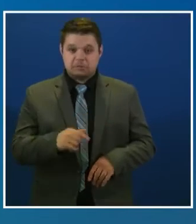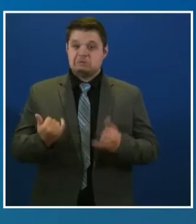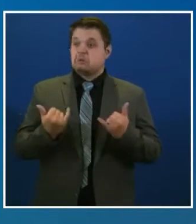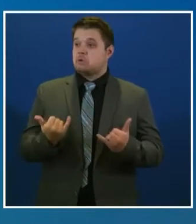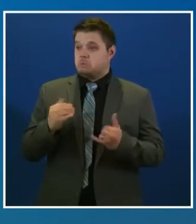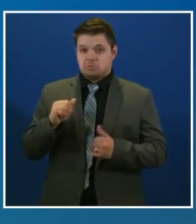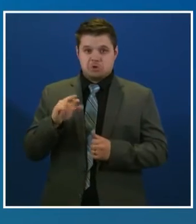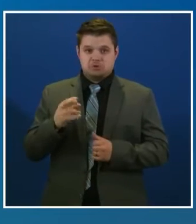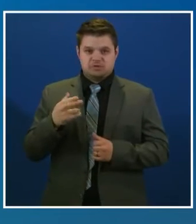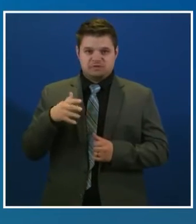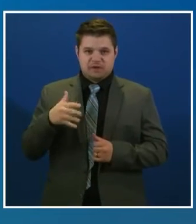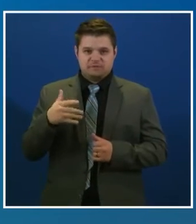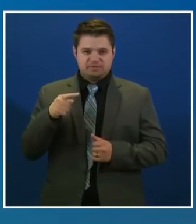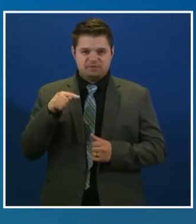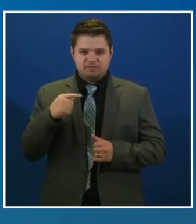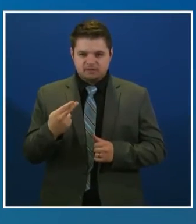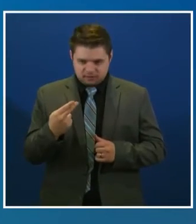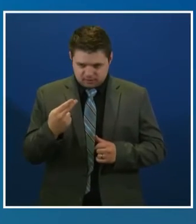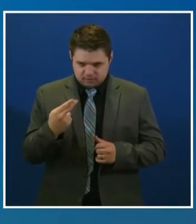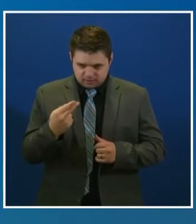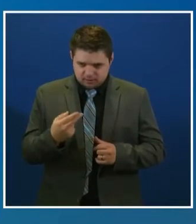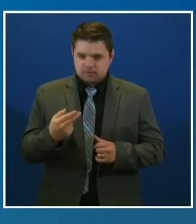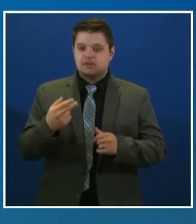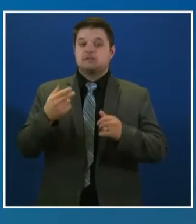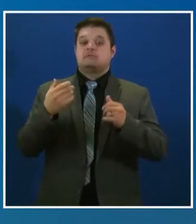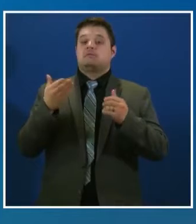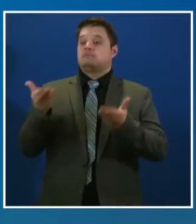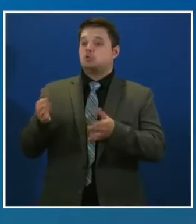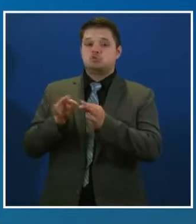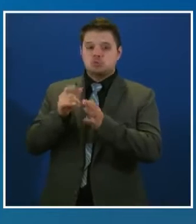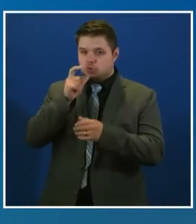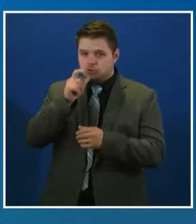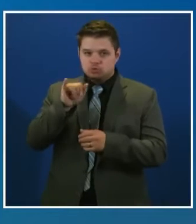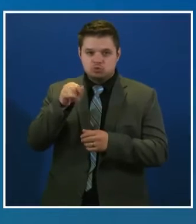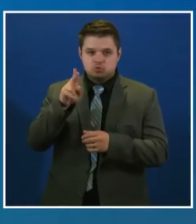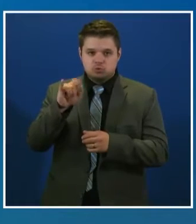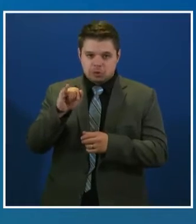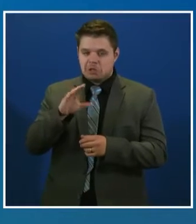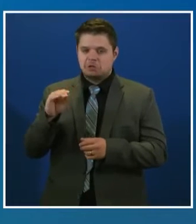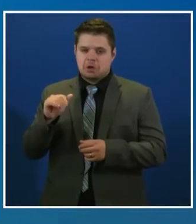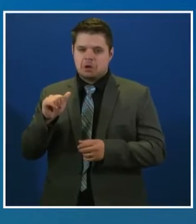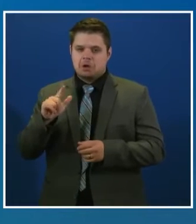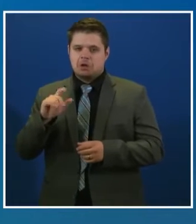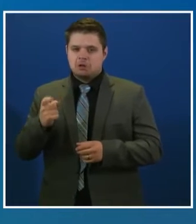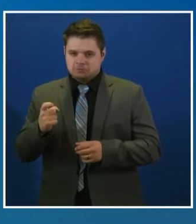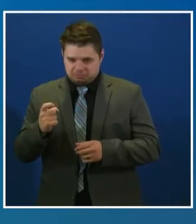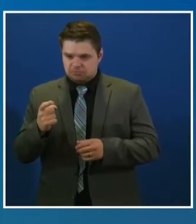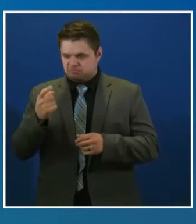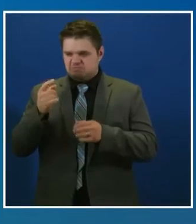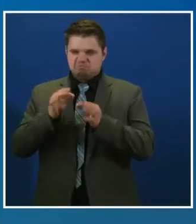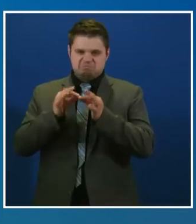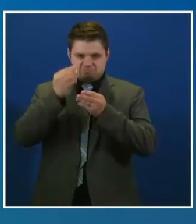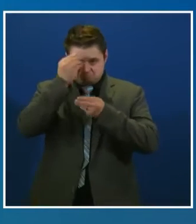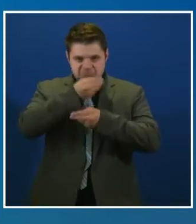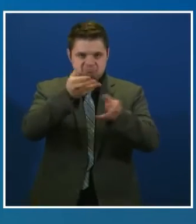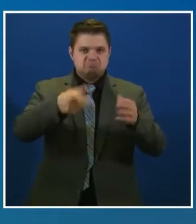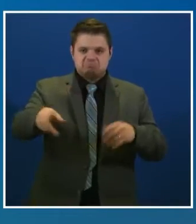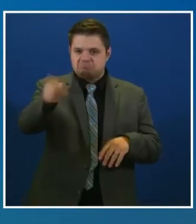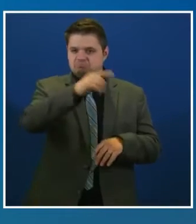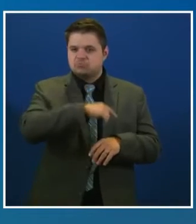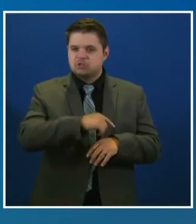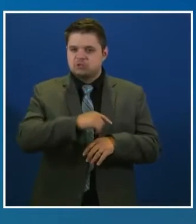Una vez más, gracias a Judith y Alex, nuestros intérpretes de lenguaje de señas en el día de hoy. Mientras el condado de Clark sigue